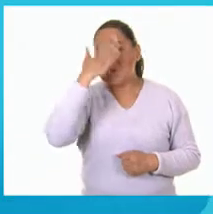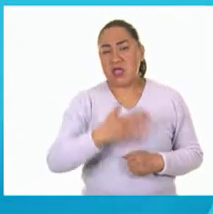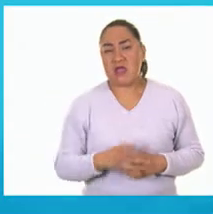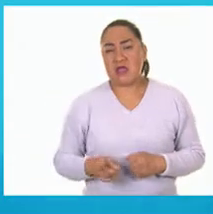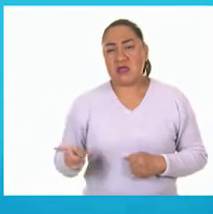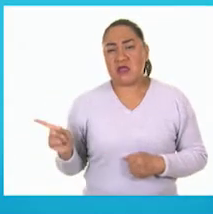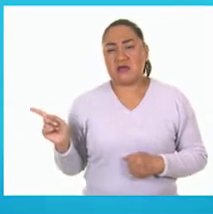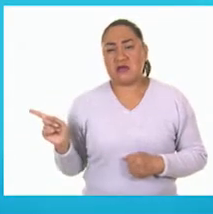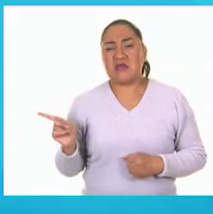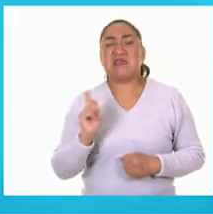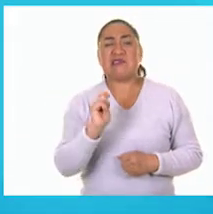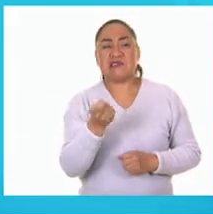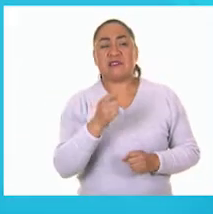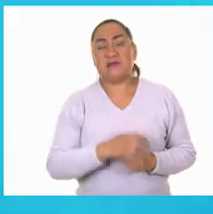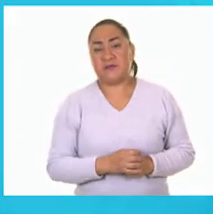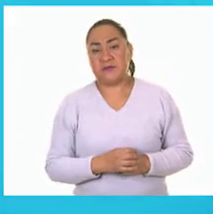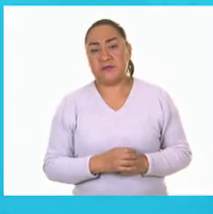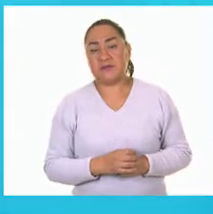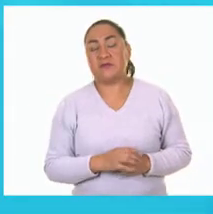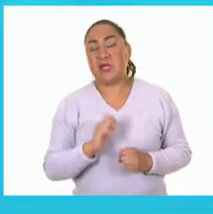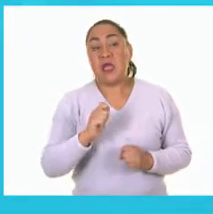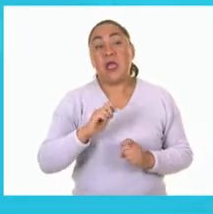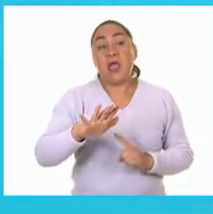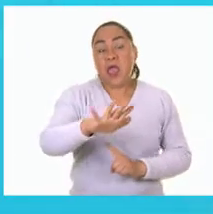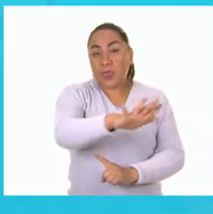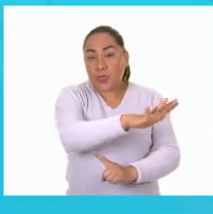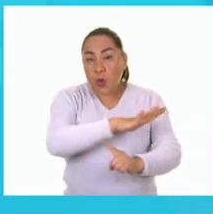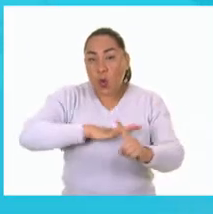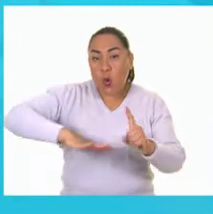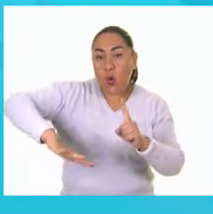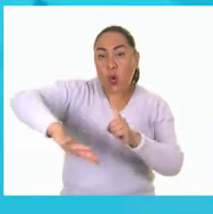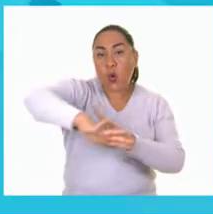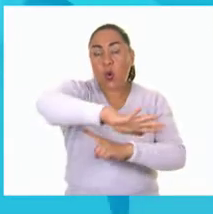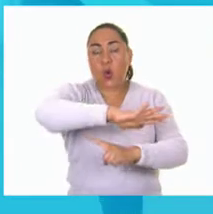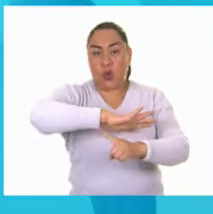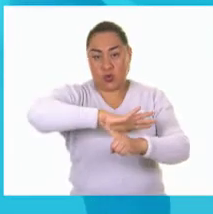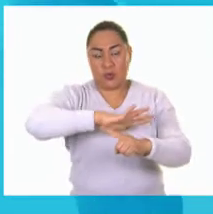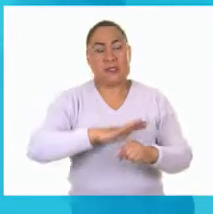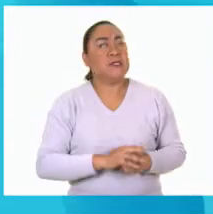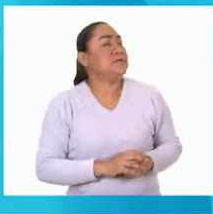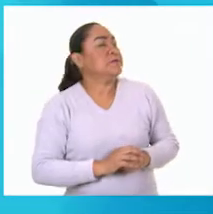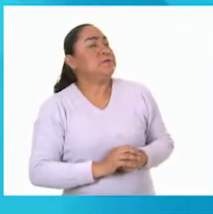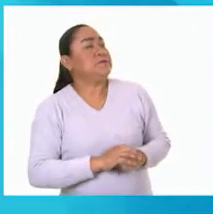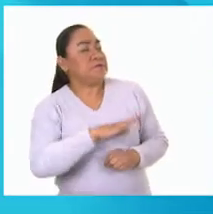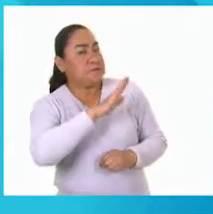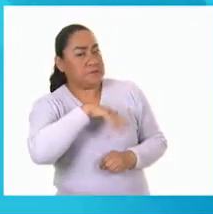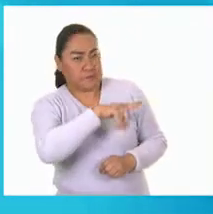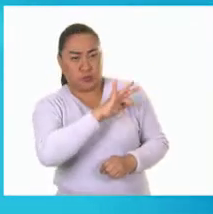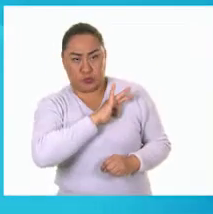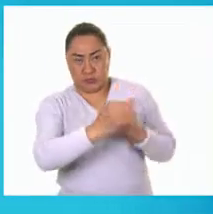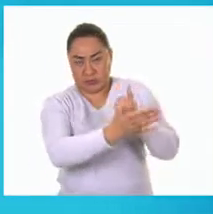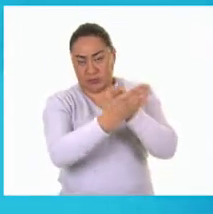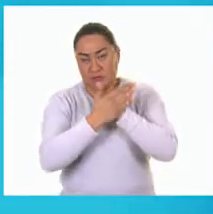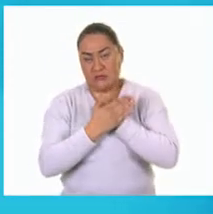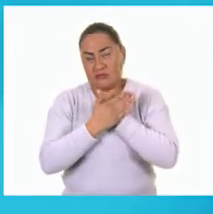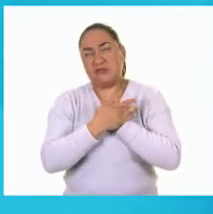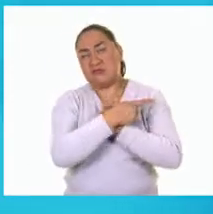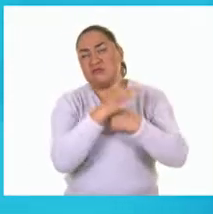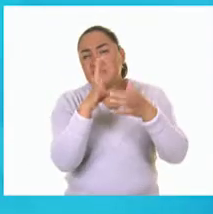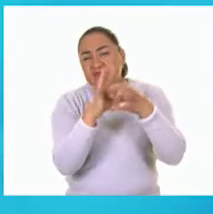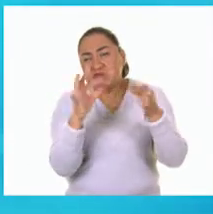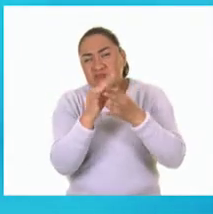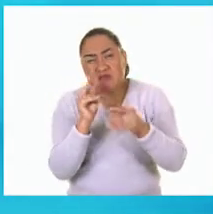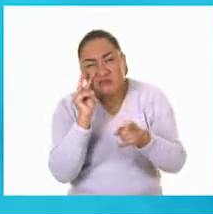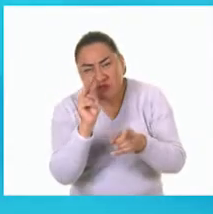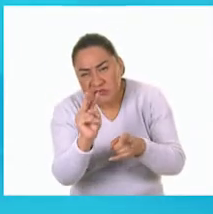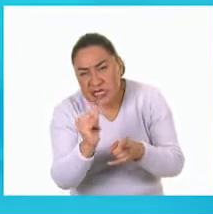El entorno. El entorno. Muy bien. Y, Erick, ayúdame a describirle a las niñas y a los niños qué ves en esa imagen.